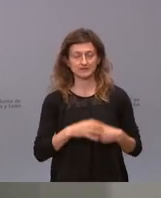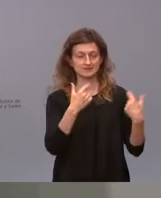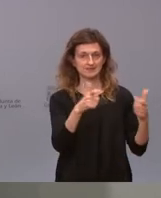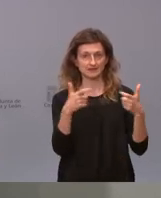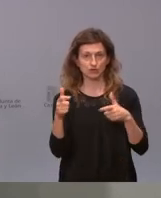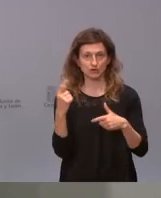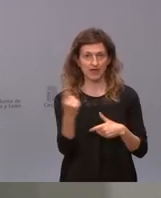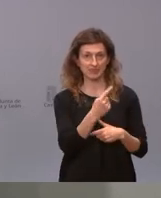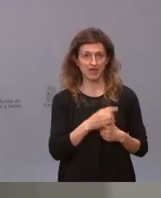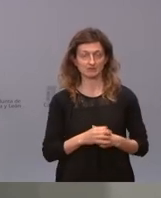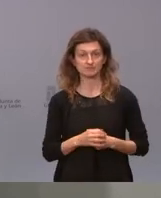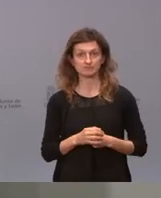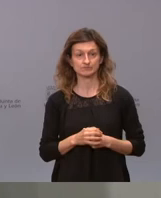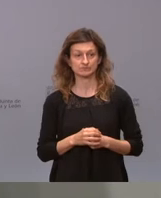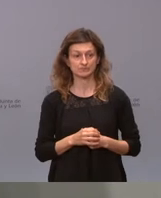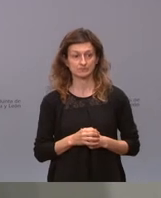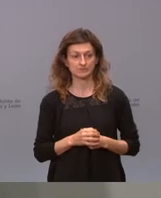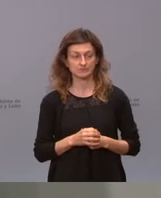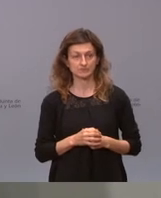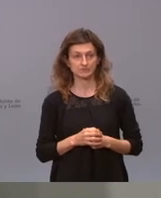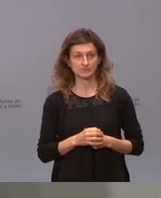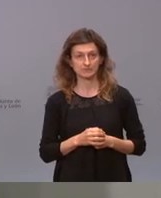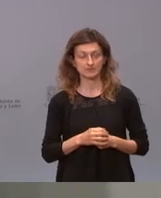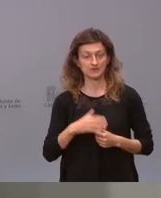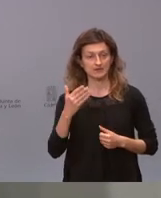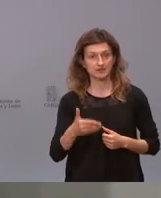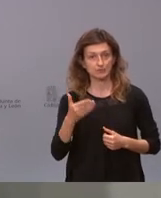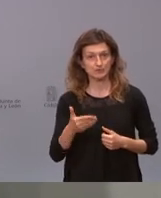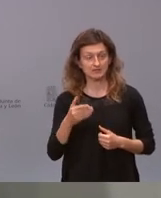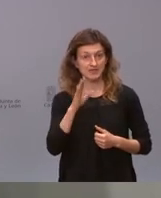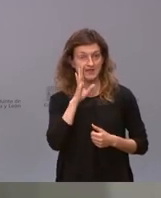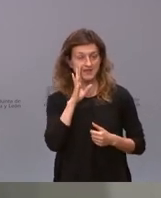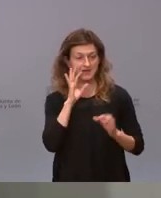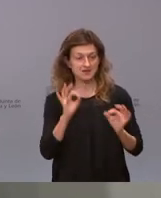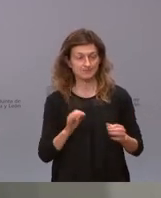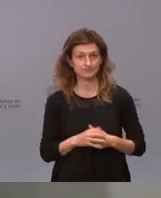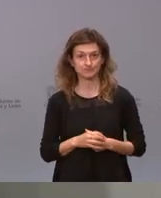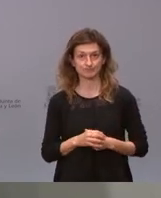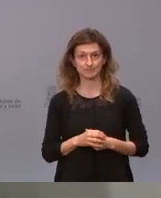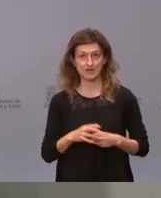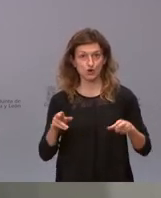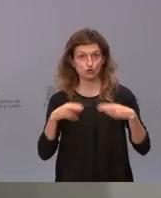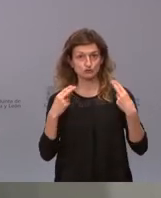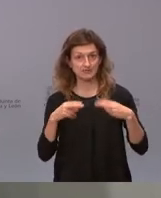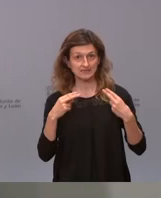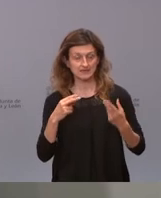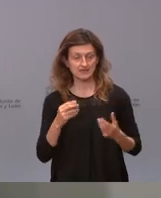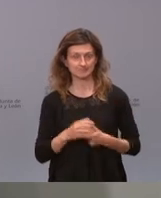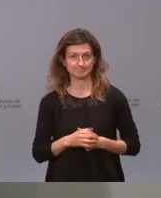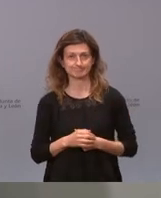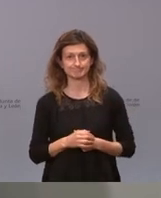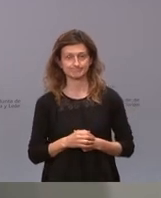pero en principio lo más relevante es esto a lo que nos referimos de la hostelería y la restauración